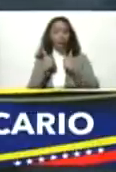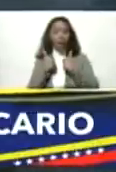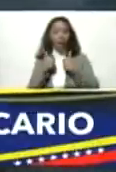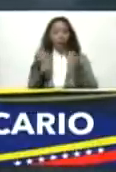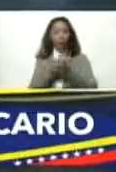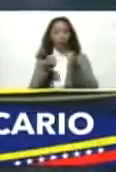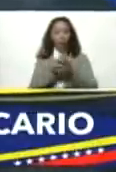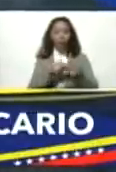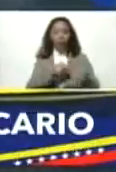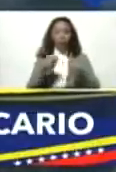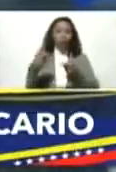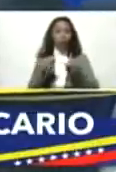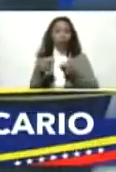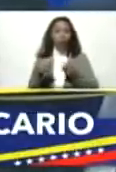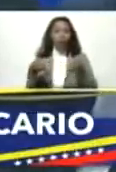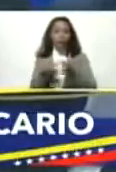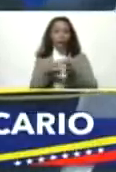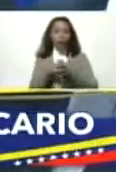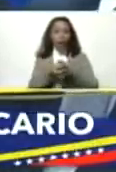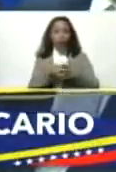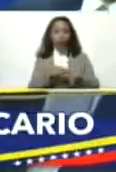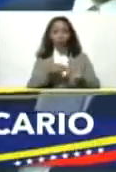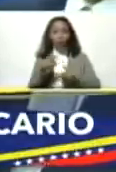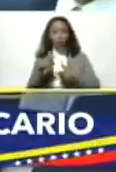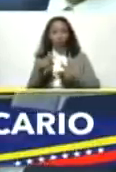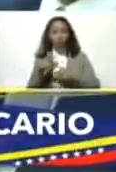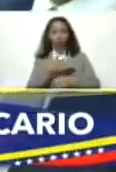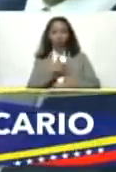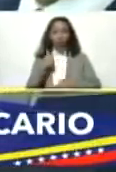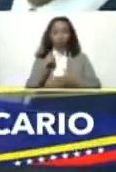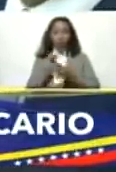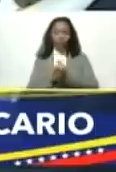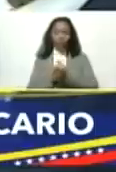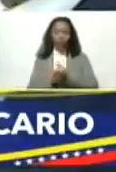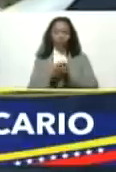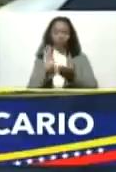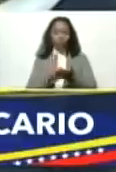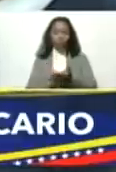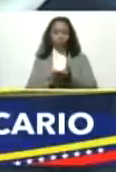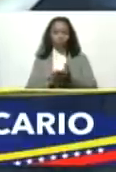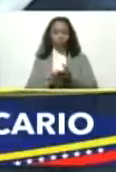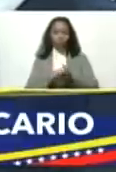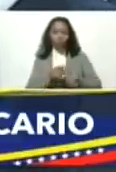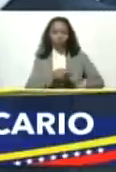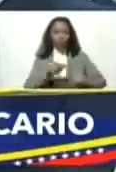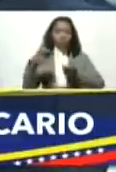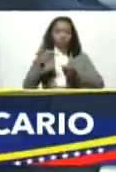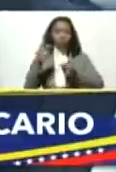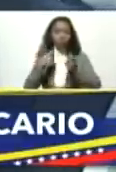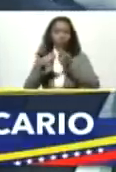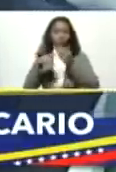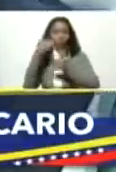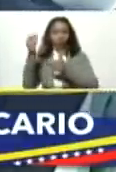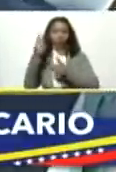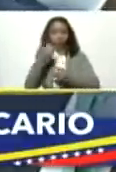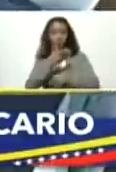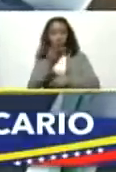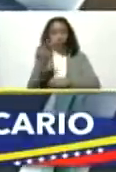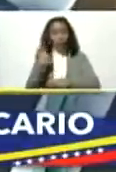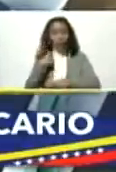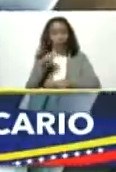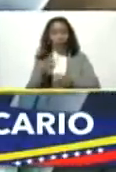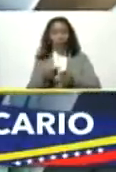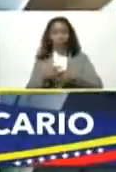y el sector exportador queridos amigos exportadores queridas amigas ustedes tienen que crecer